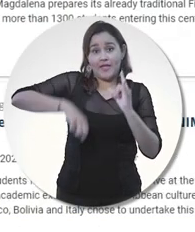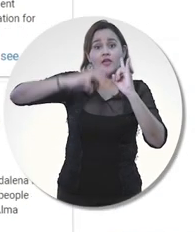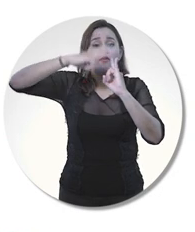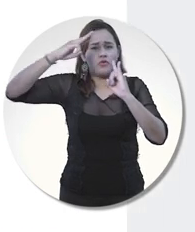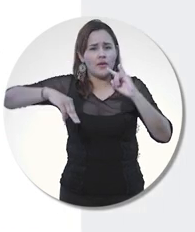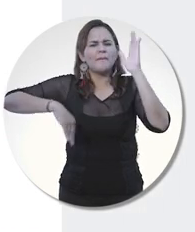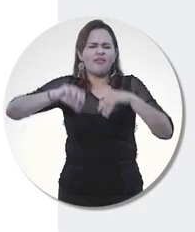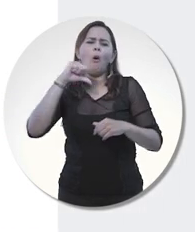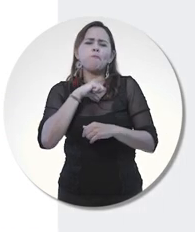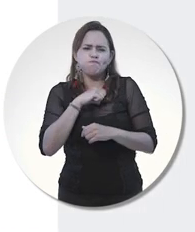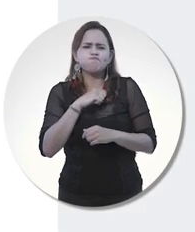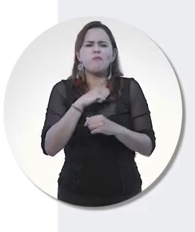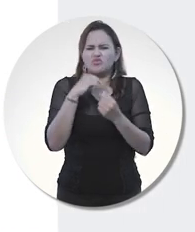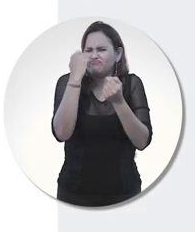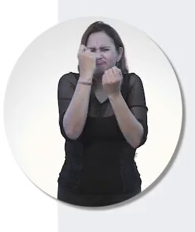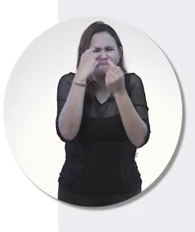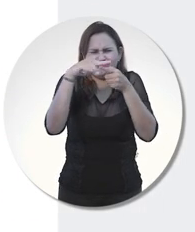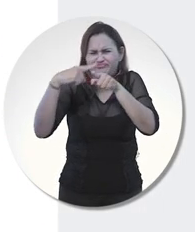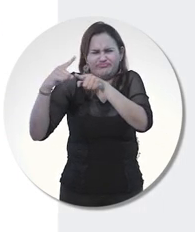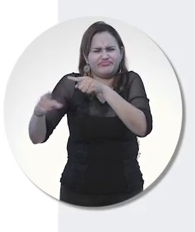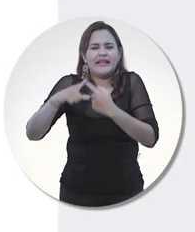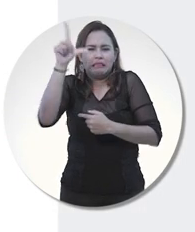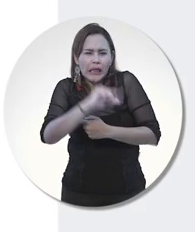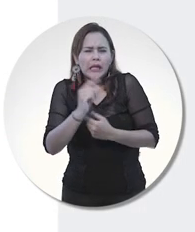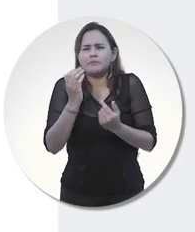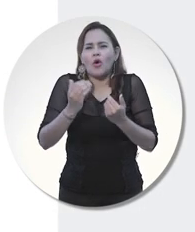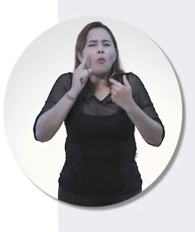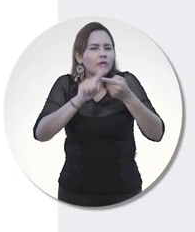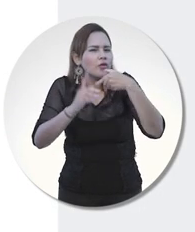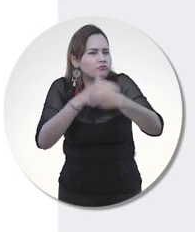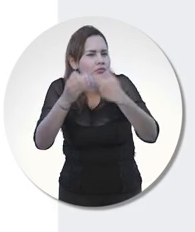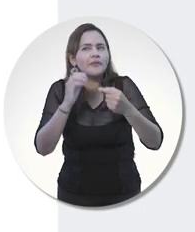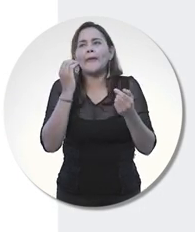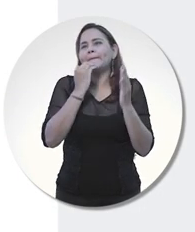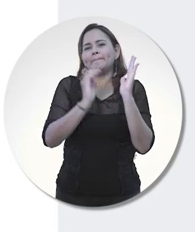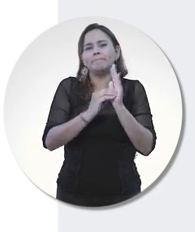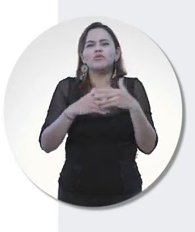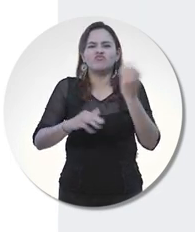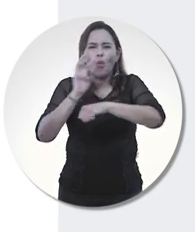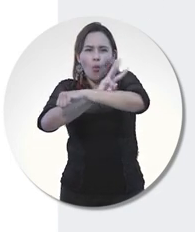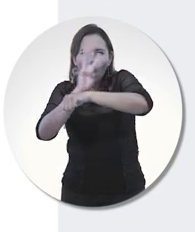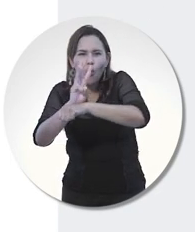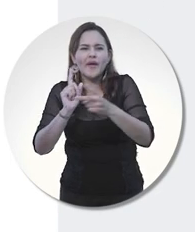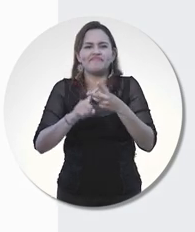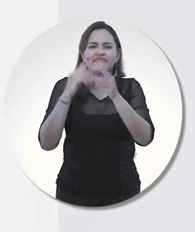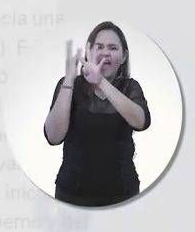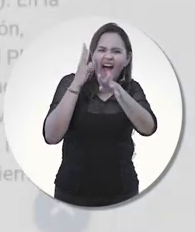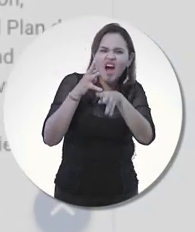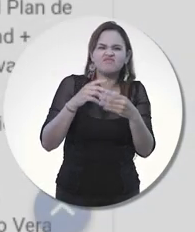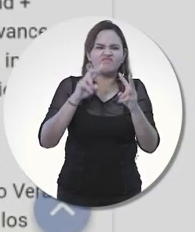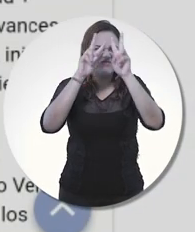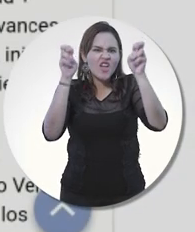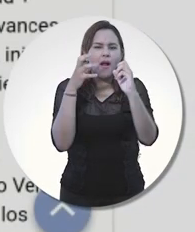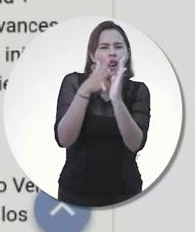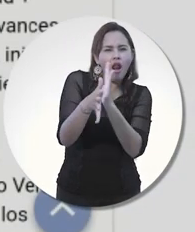universidad cuenta con herramientas digitales para divulgar sus procesos, como una página web, un boletín temático, una app de